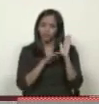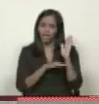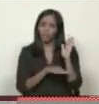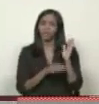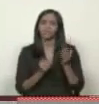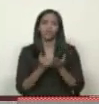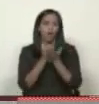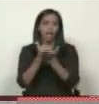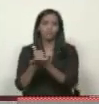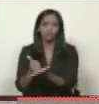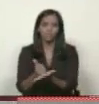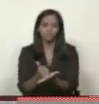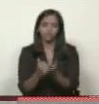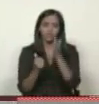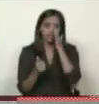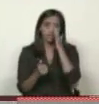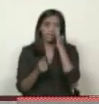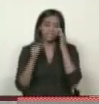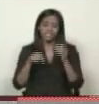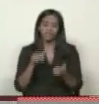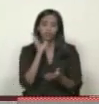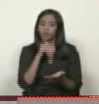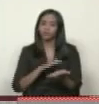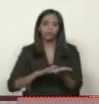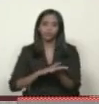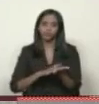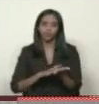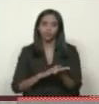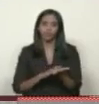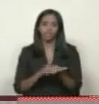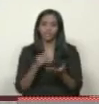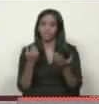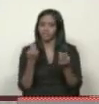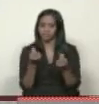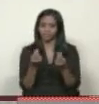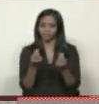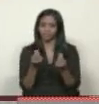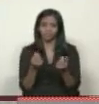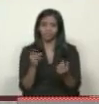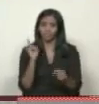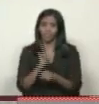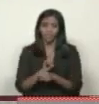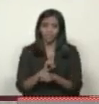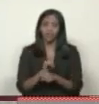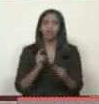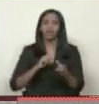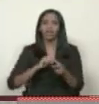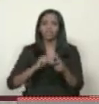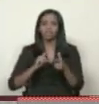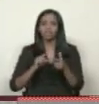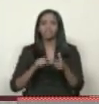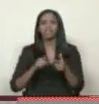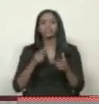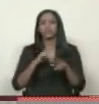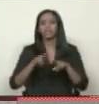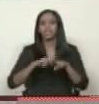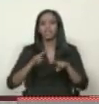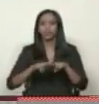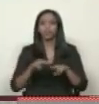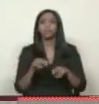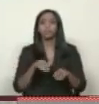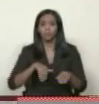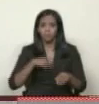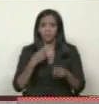y hasta que esto no se solucione y no lleguen los recursos, entonces esos niños están en riesgo de muerte.